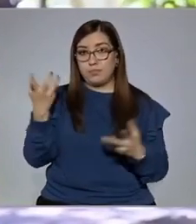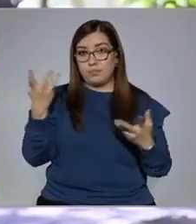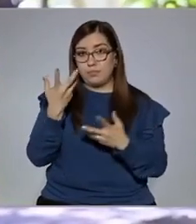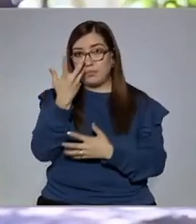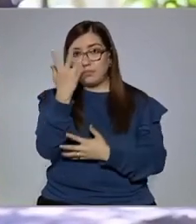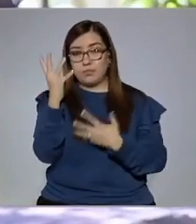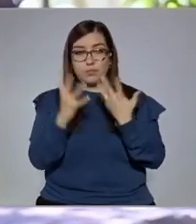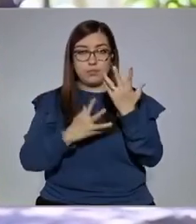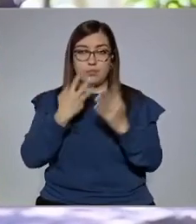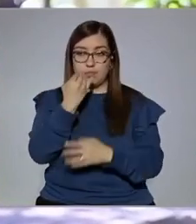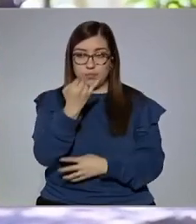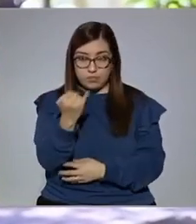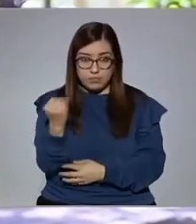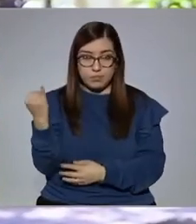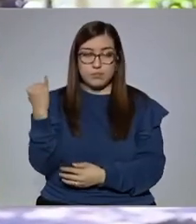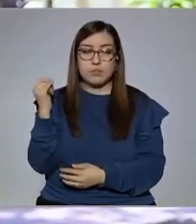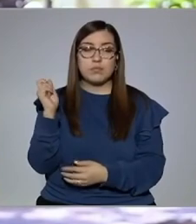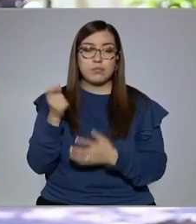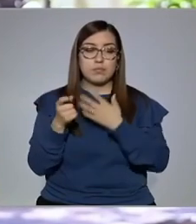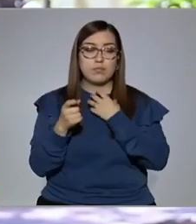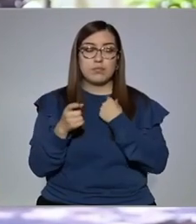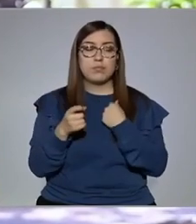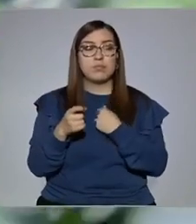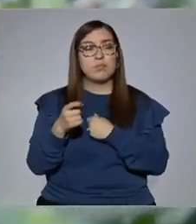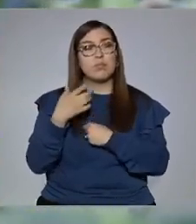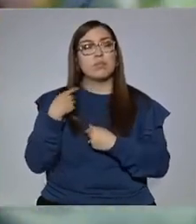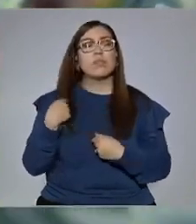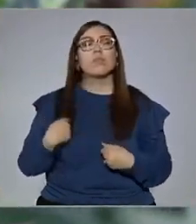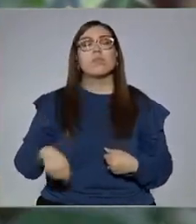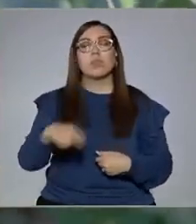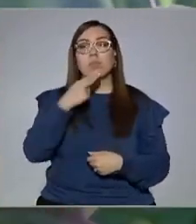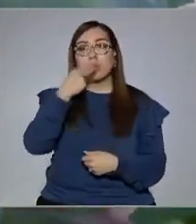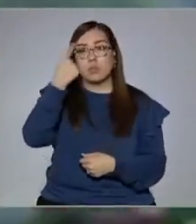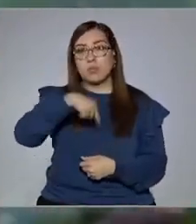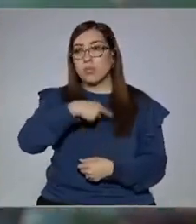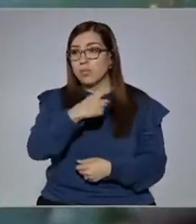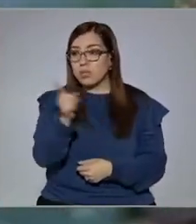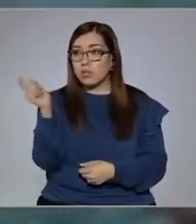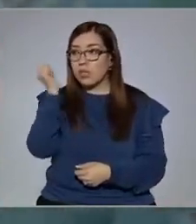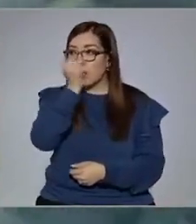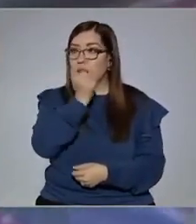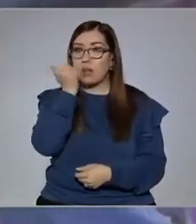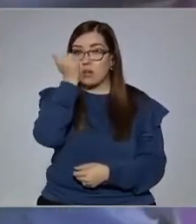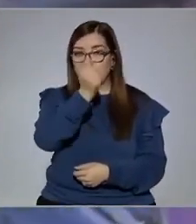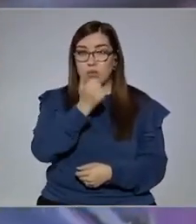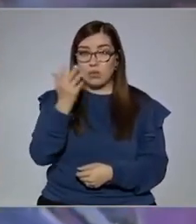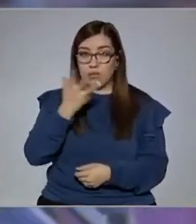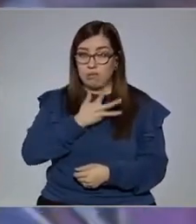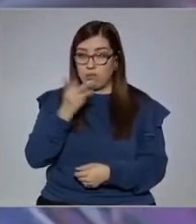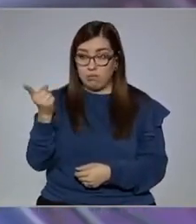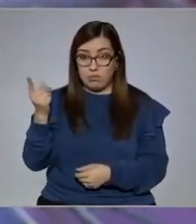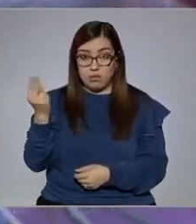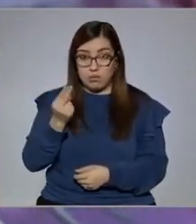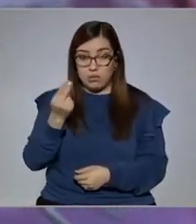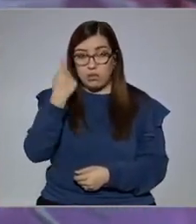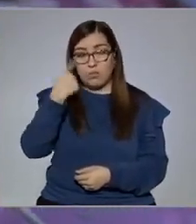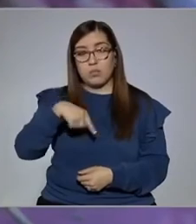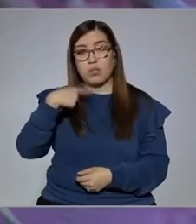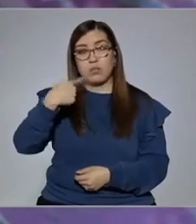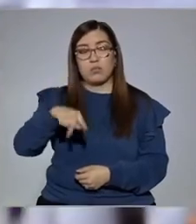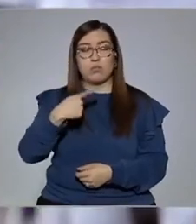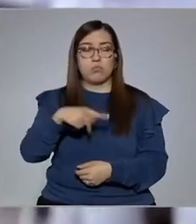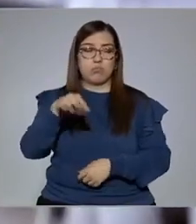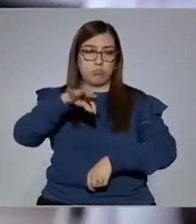botánico es poder tener la materia prima que los alumnos requieren para procesar y elaborar sus medicamentos